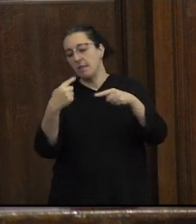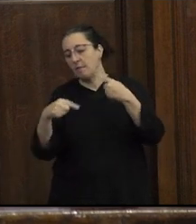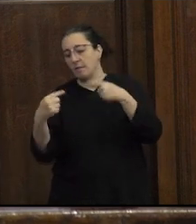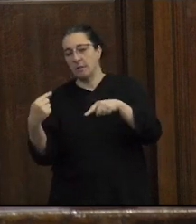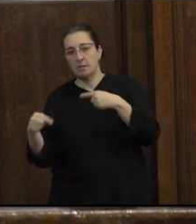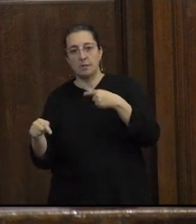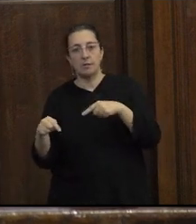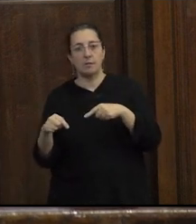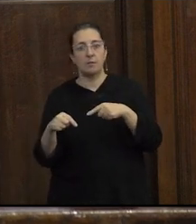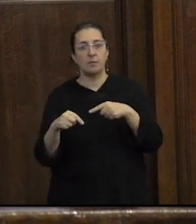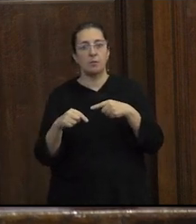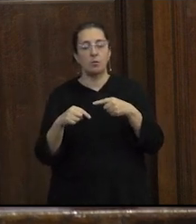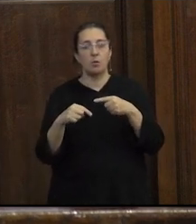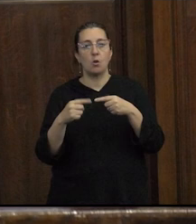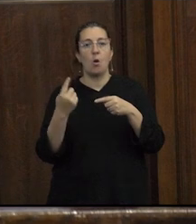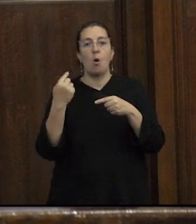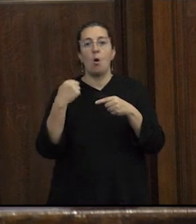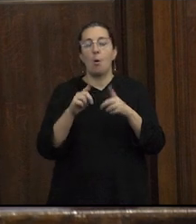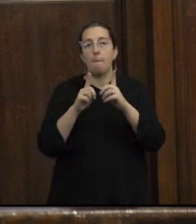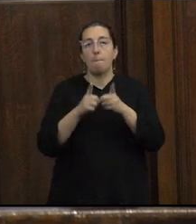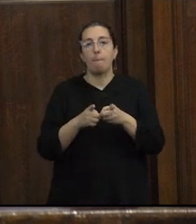prolificación